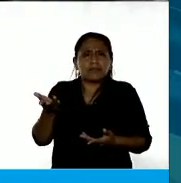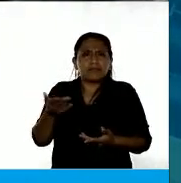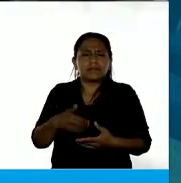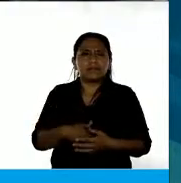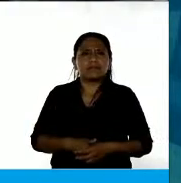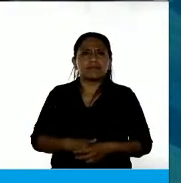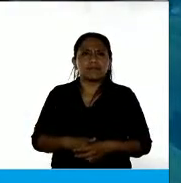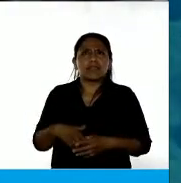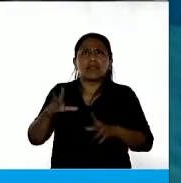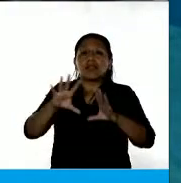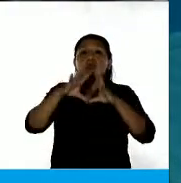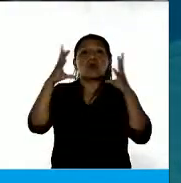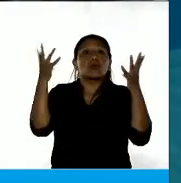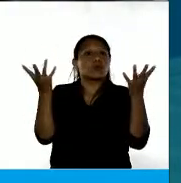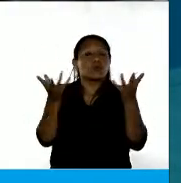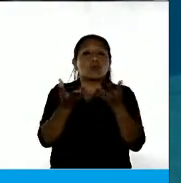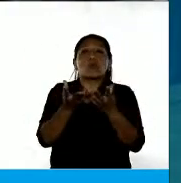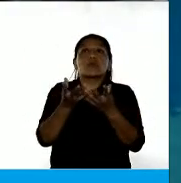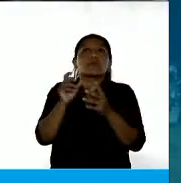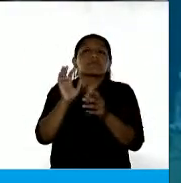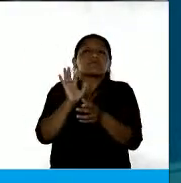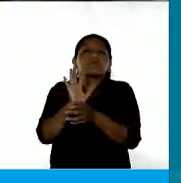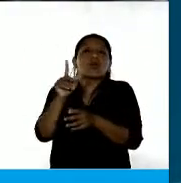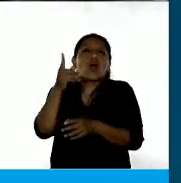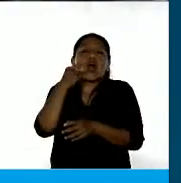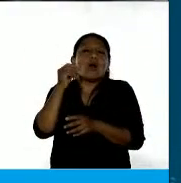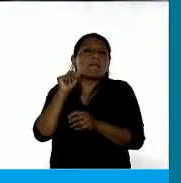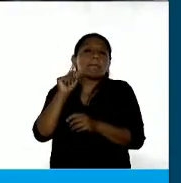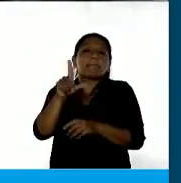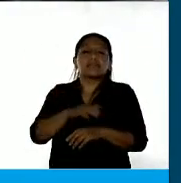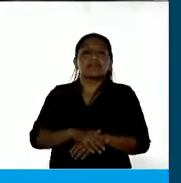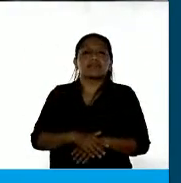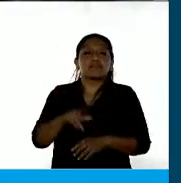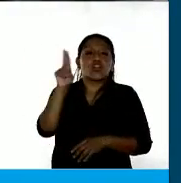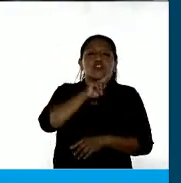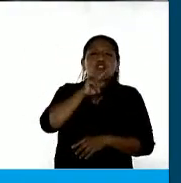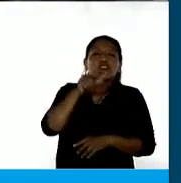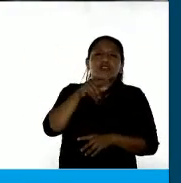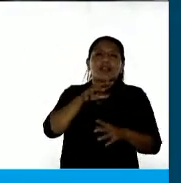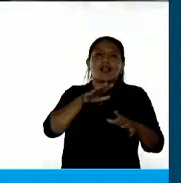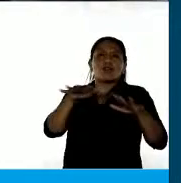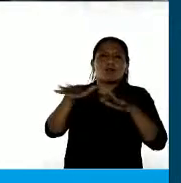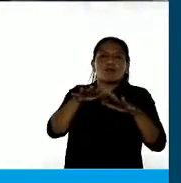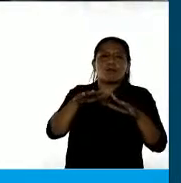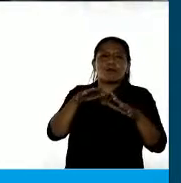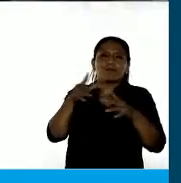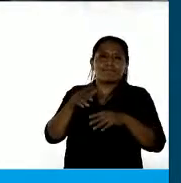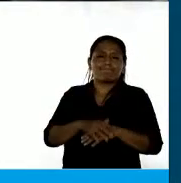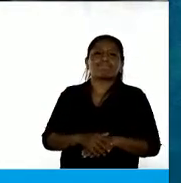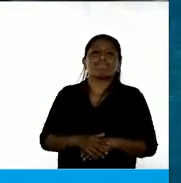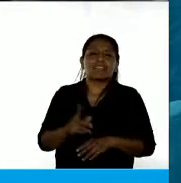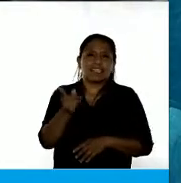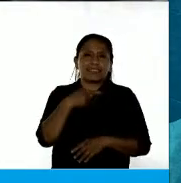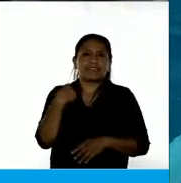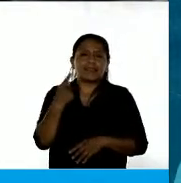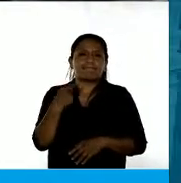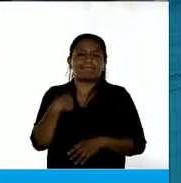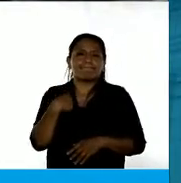El mundo es de los varones, pero nosotras lo movemos. Esa va a ser nuestra